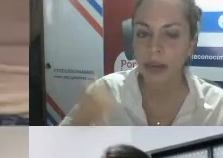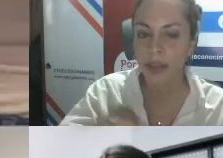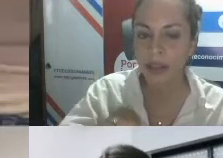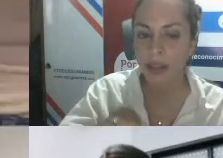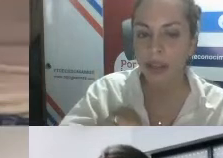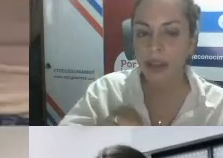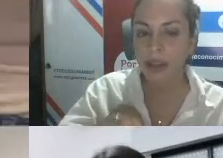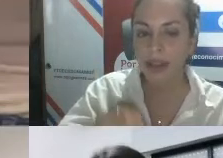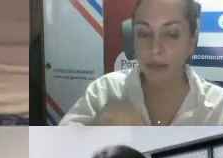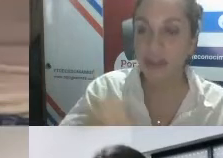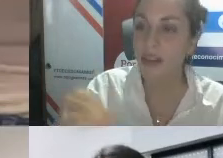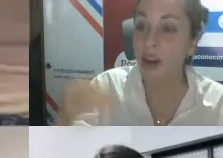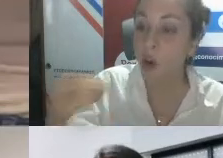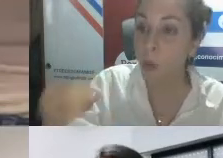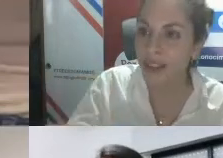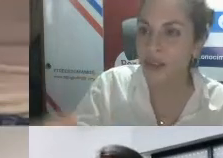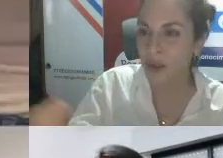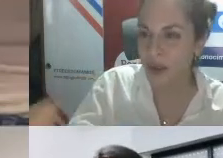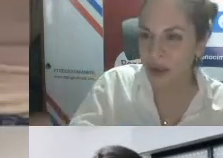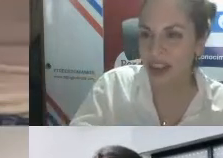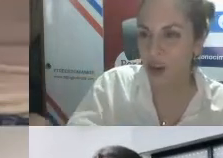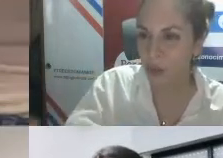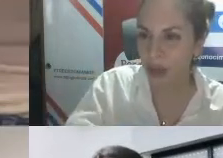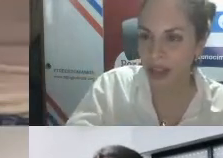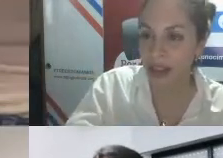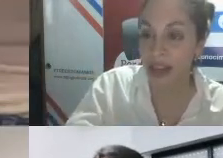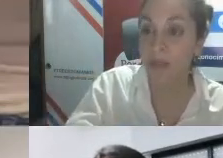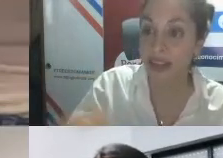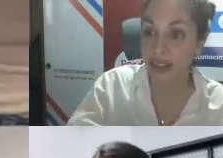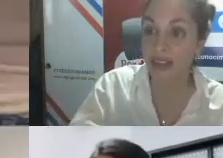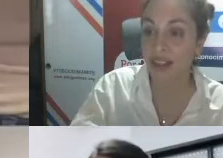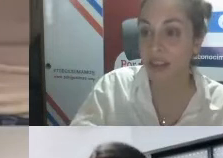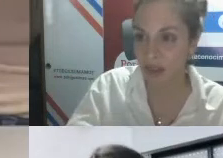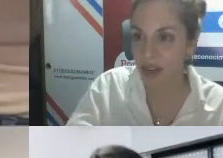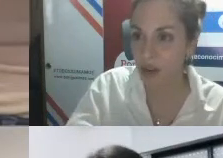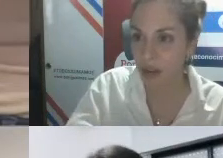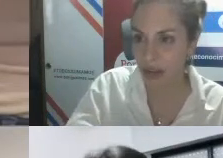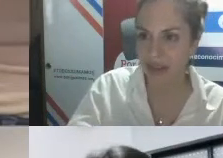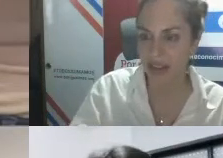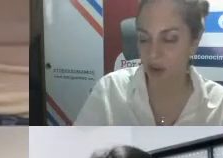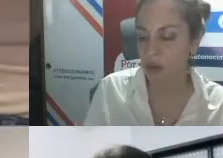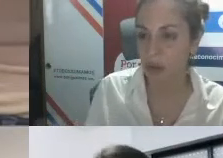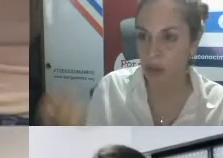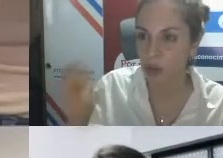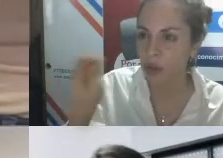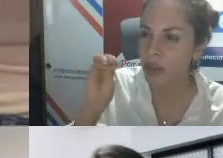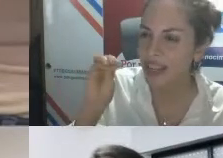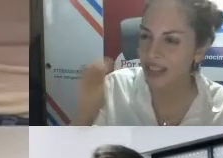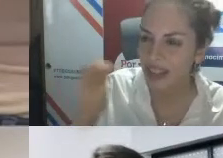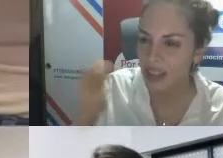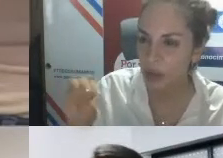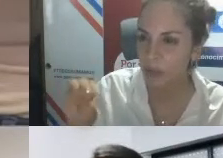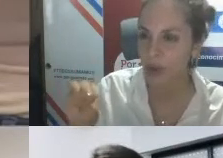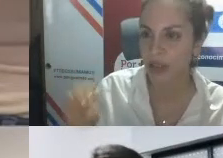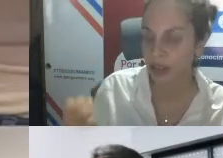y permite también saber cuánto conoce la comunidad la presencia de personas con discapacidad pero sobre todo esto del